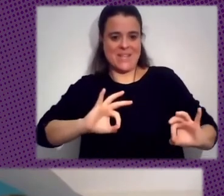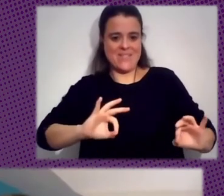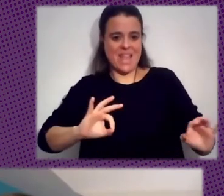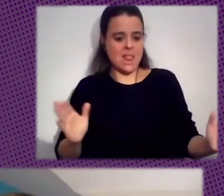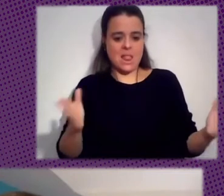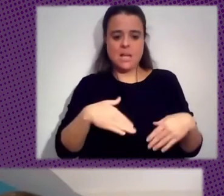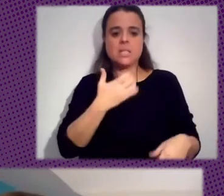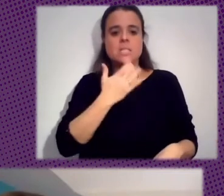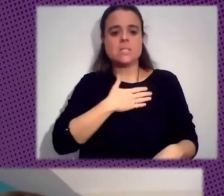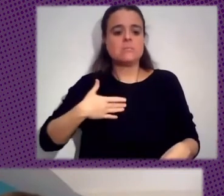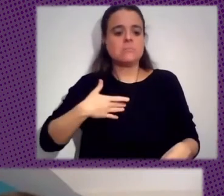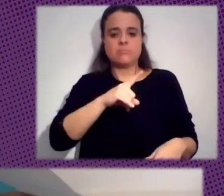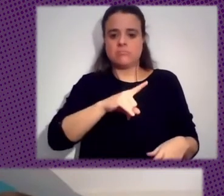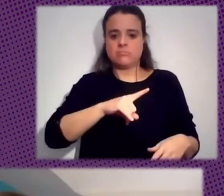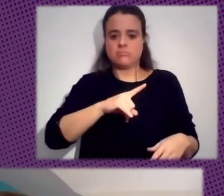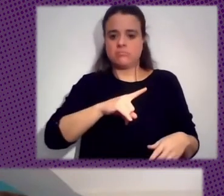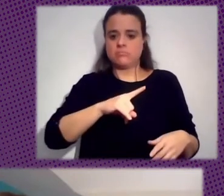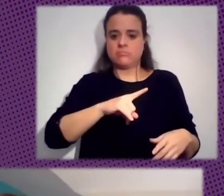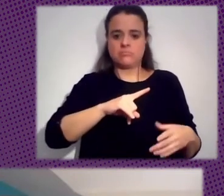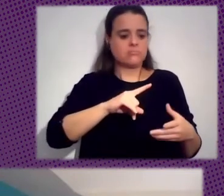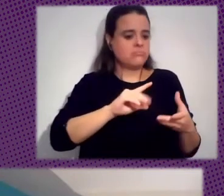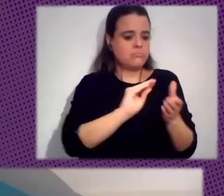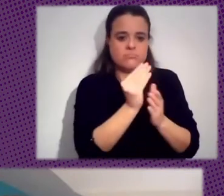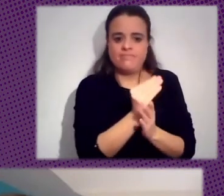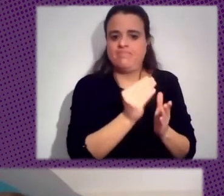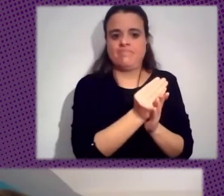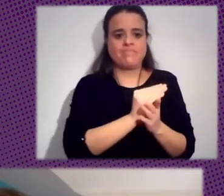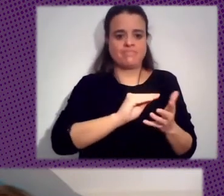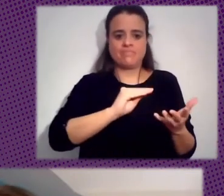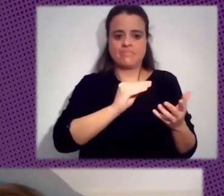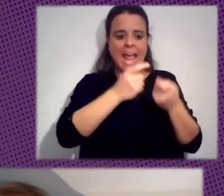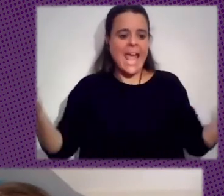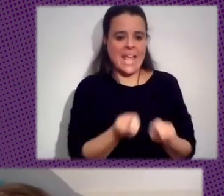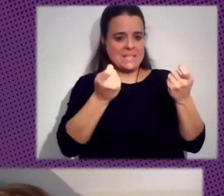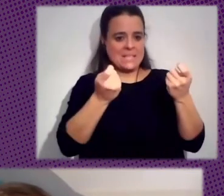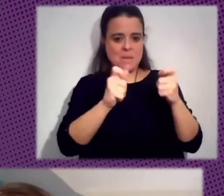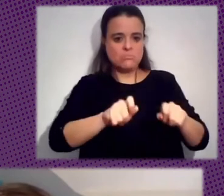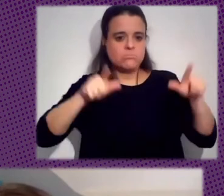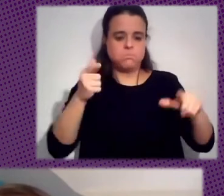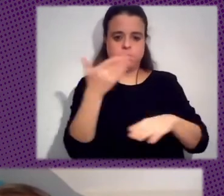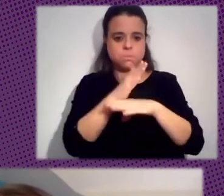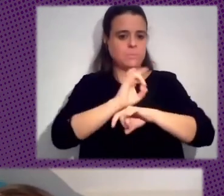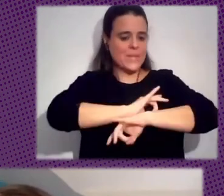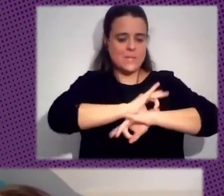Modificar Traducir Publicar Representar Públicamente Exhibir Públicamente Y Distribuir Cualquier Contenido Que Usted